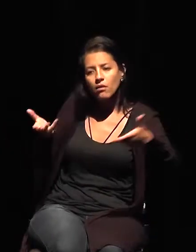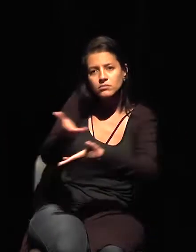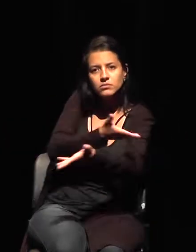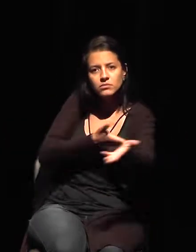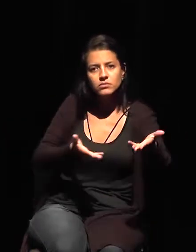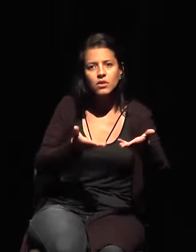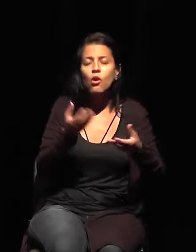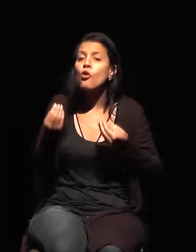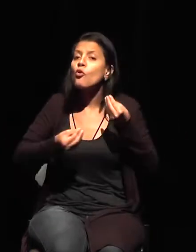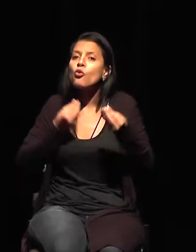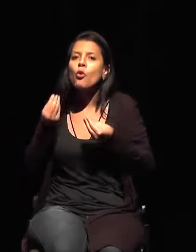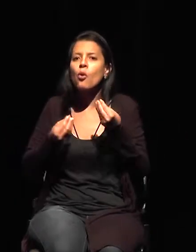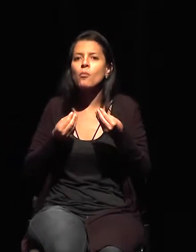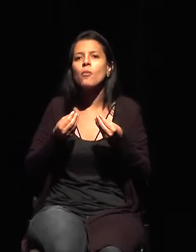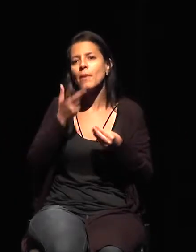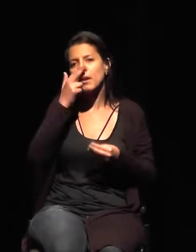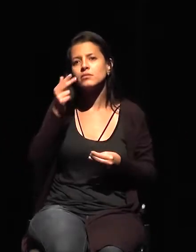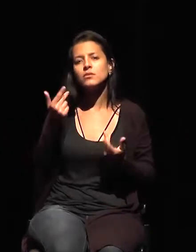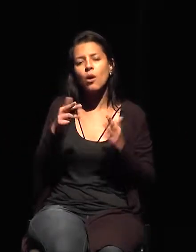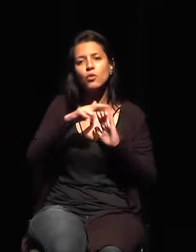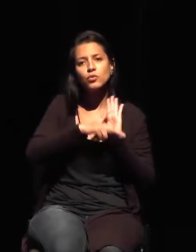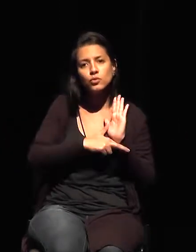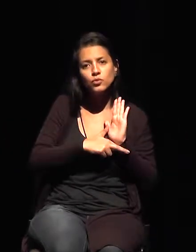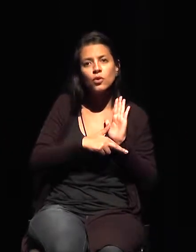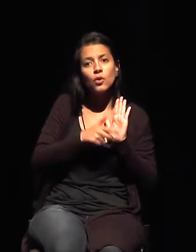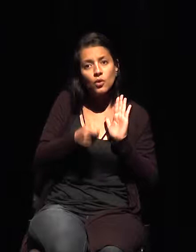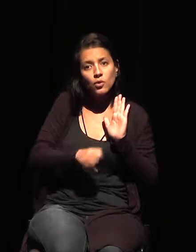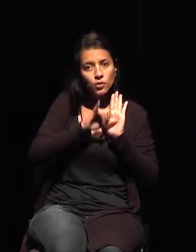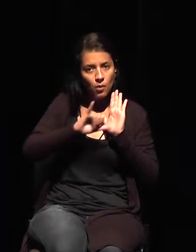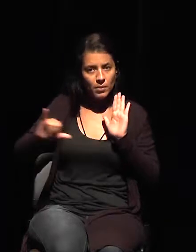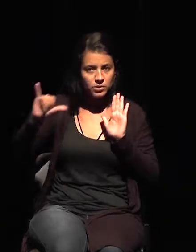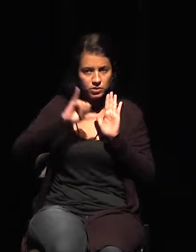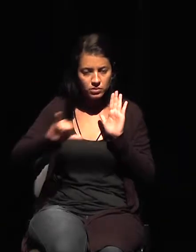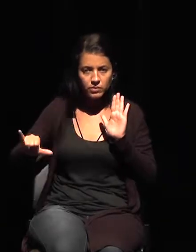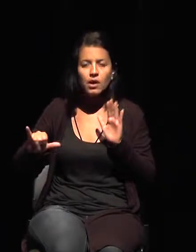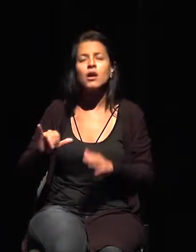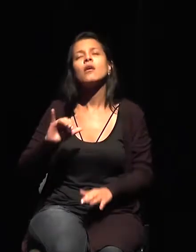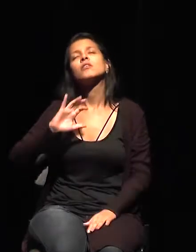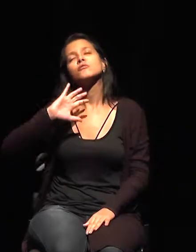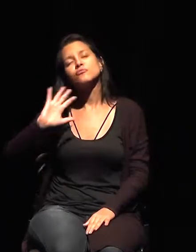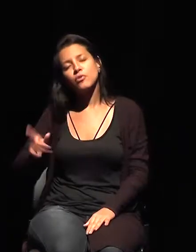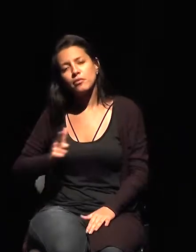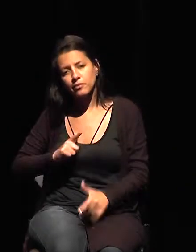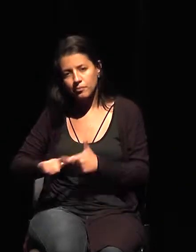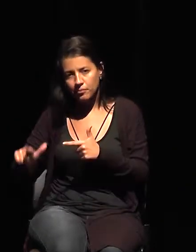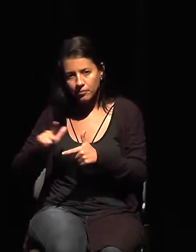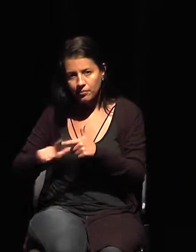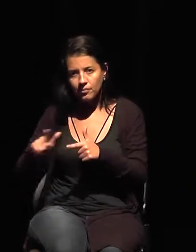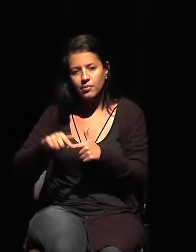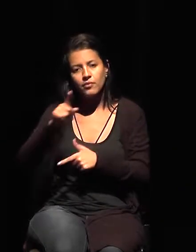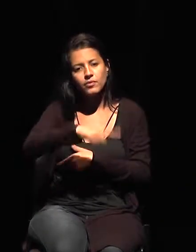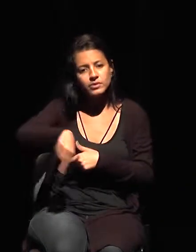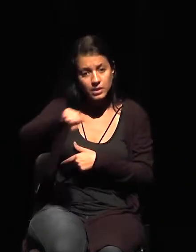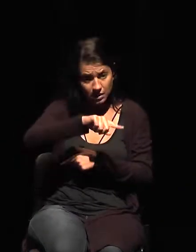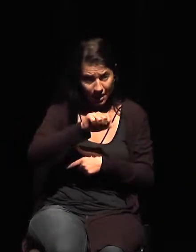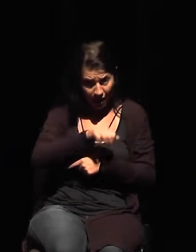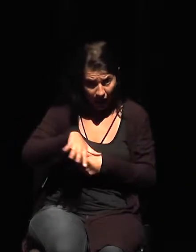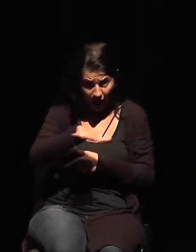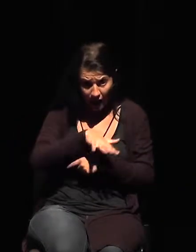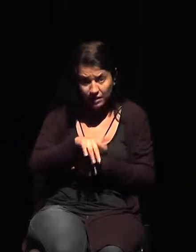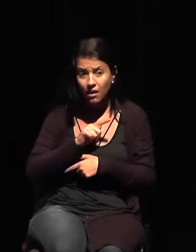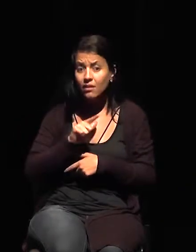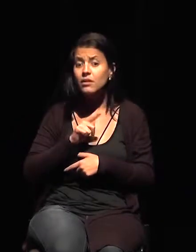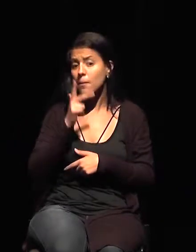A veces lo hemos enfrentado, nosotros que trabajamos en esta área, una incompatibilidad de leyes